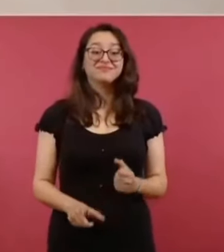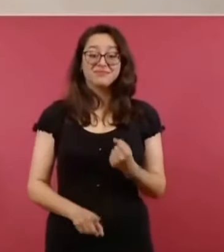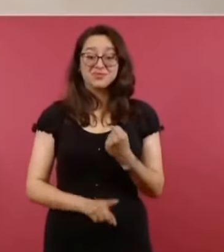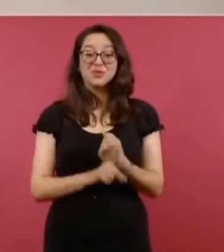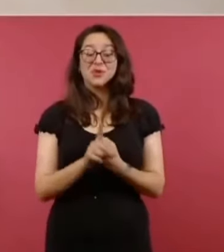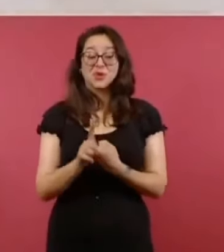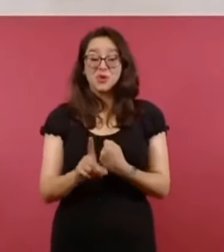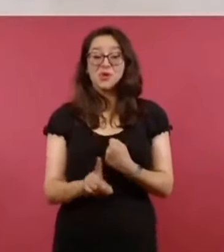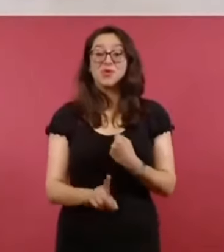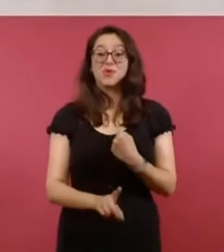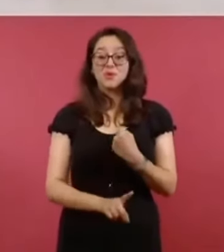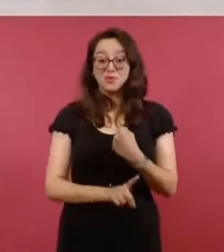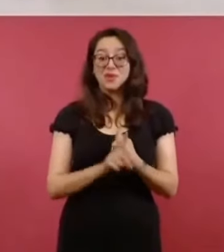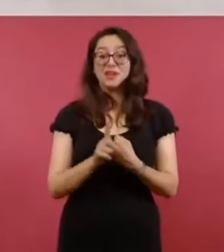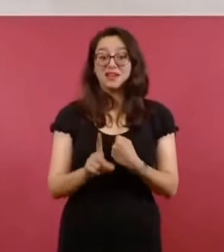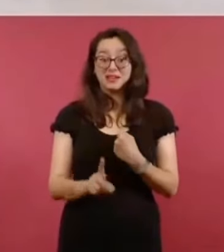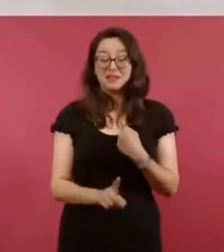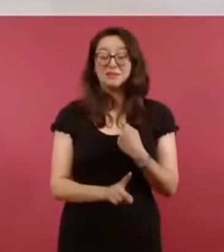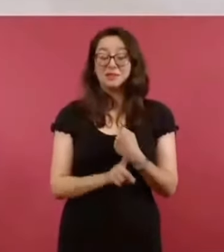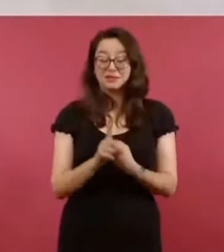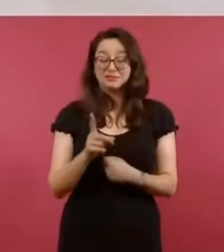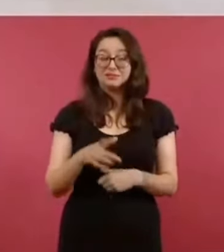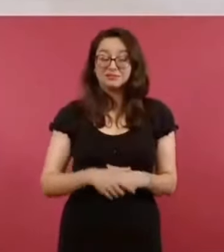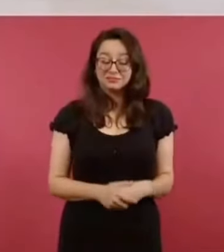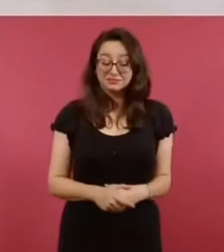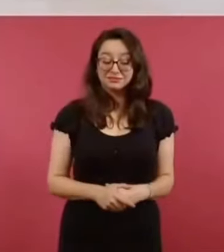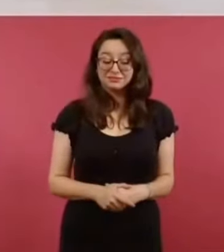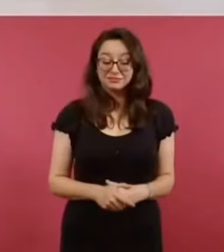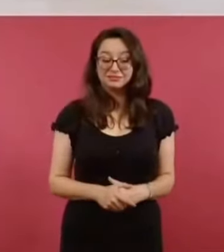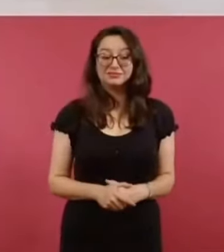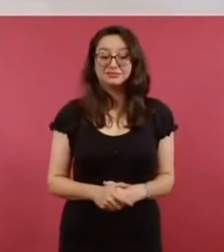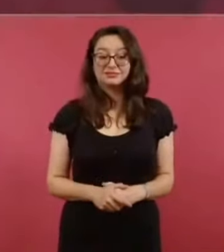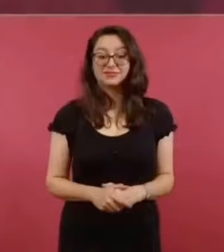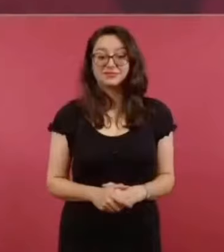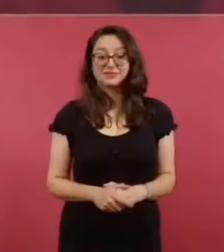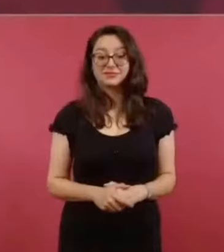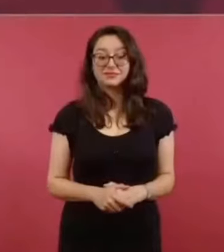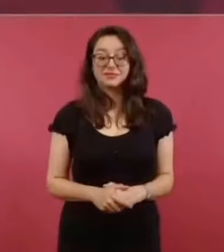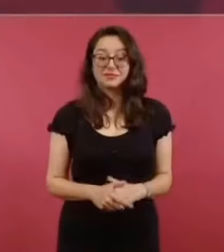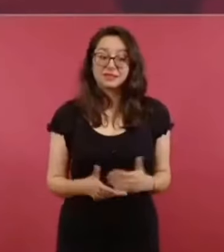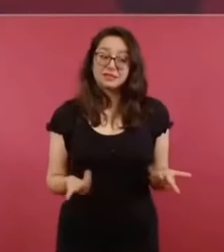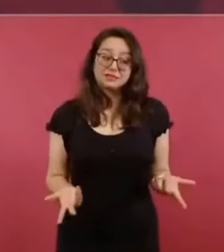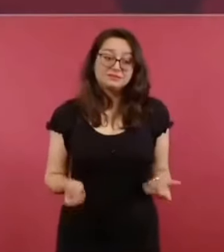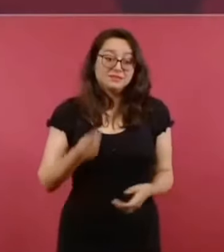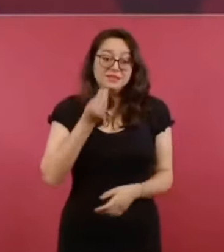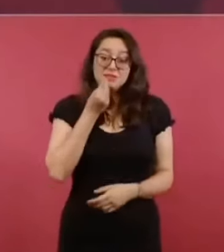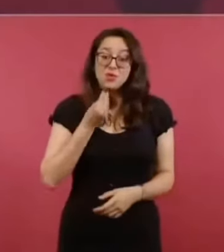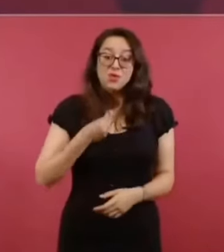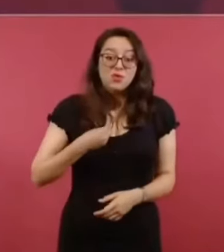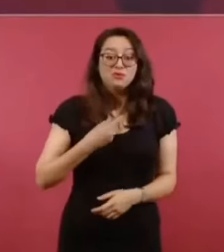porque esto ayuda mucho,